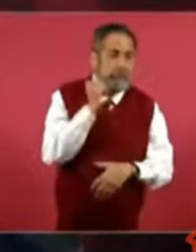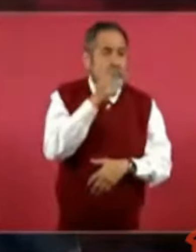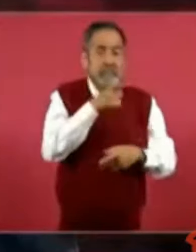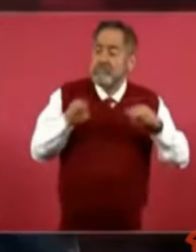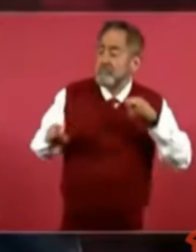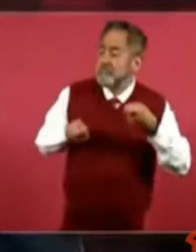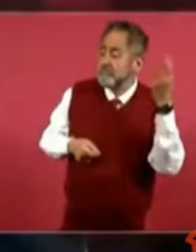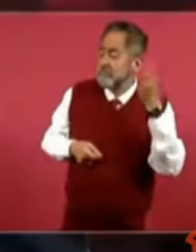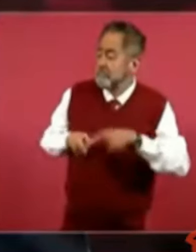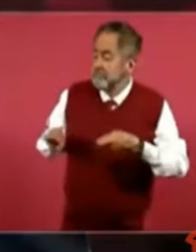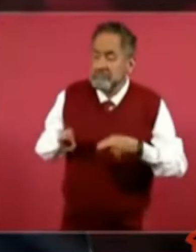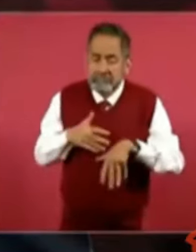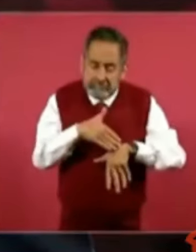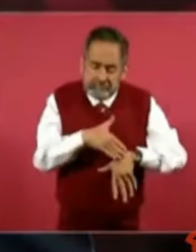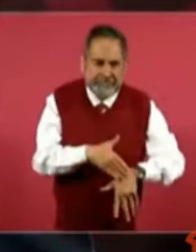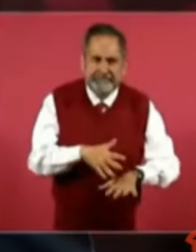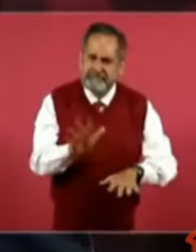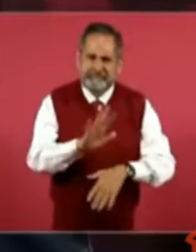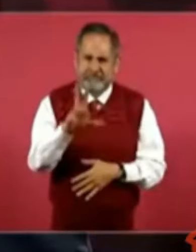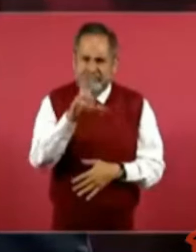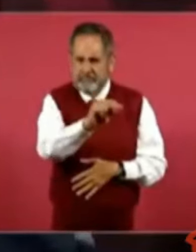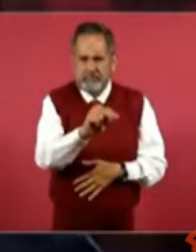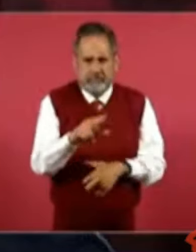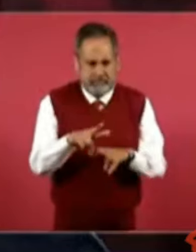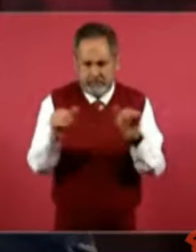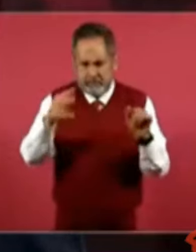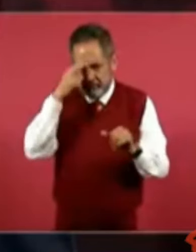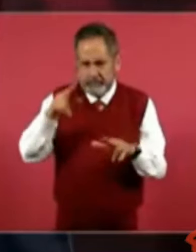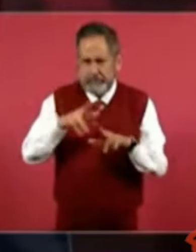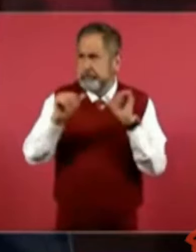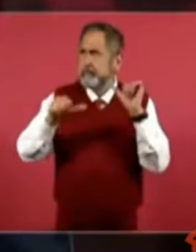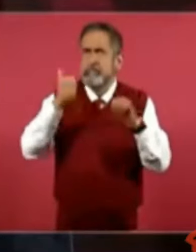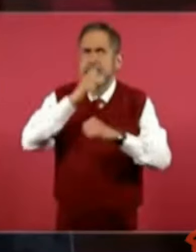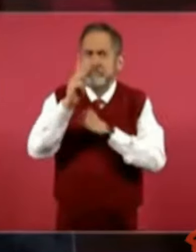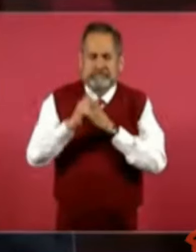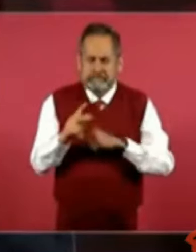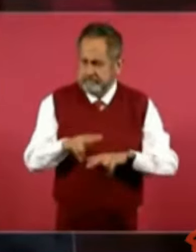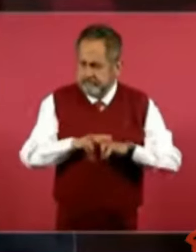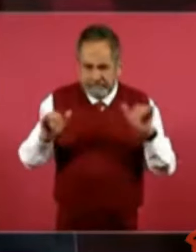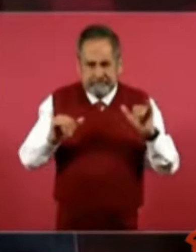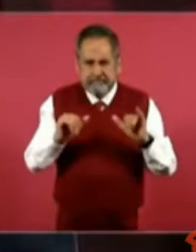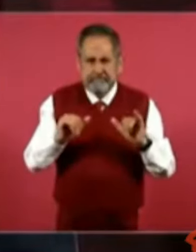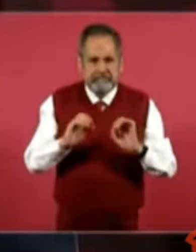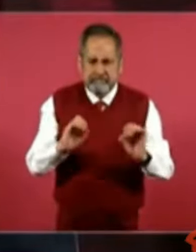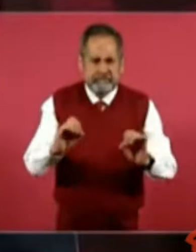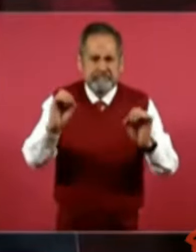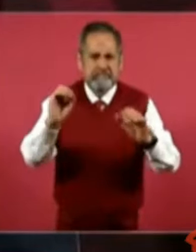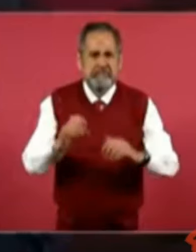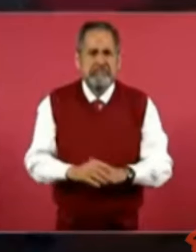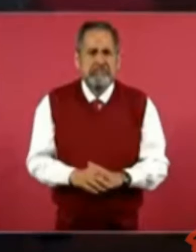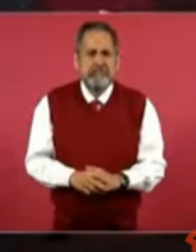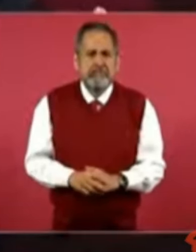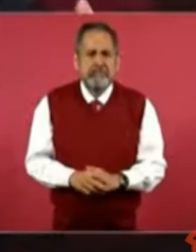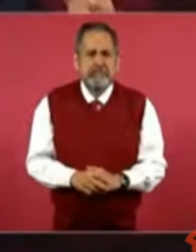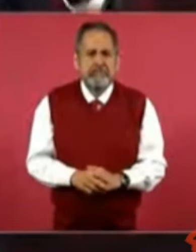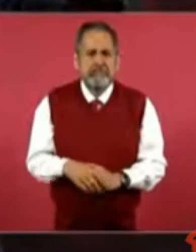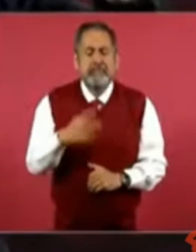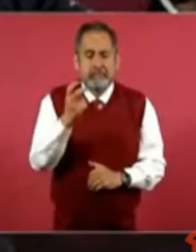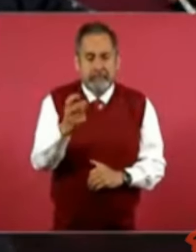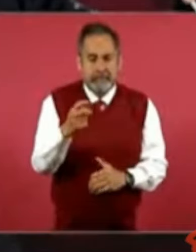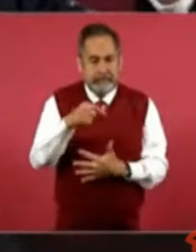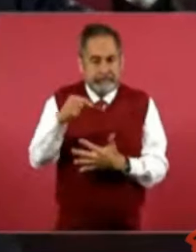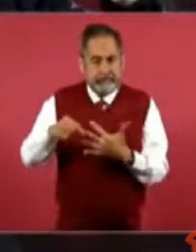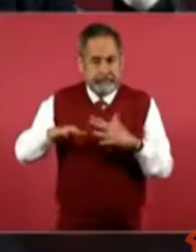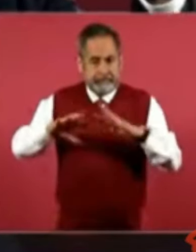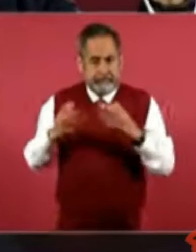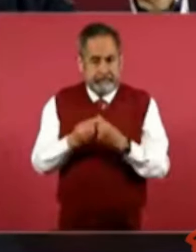ni en México ni en el extranjero. Entonces, todo esto del